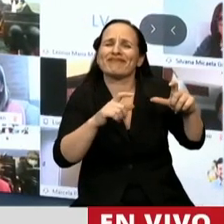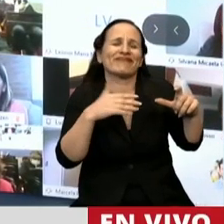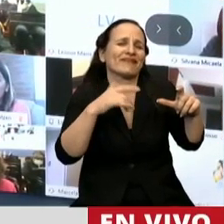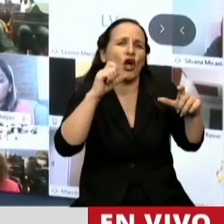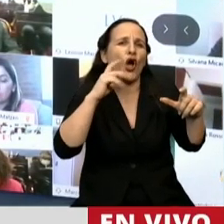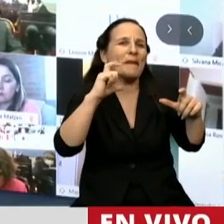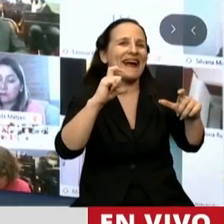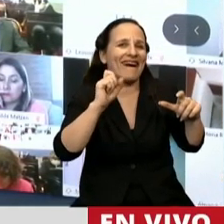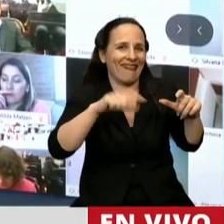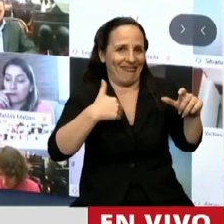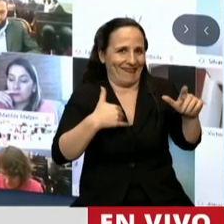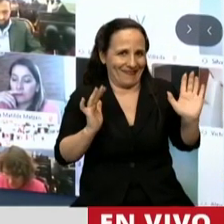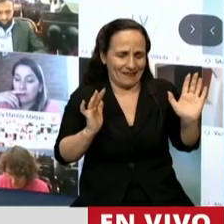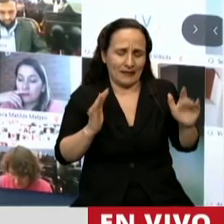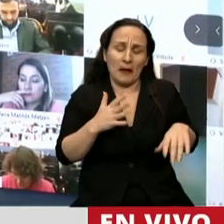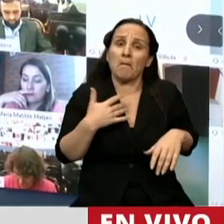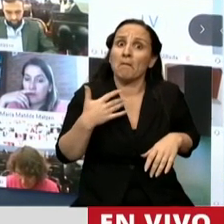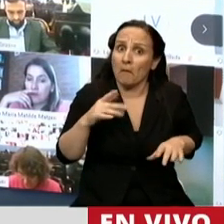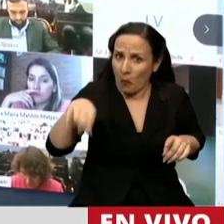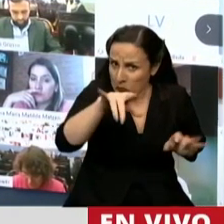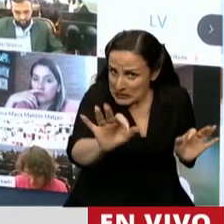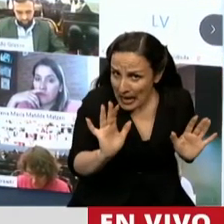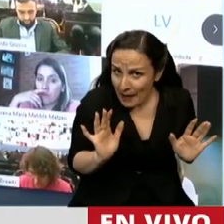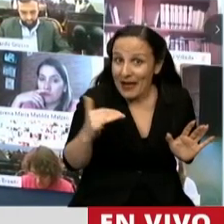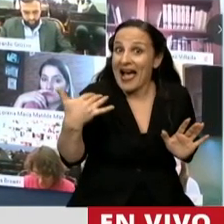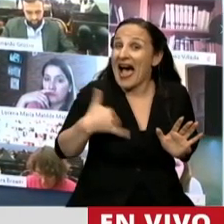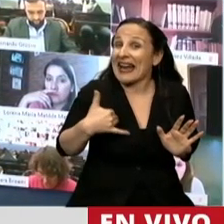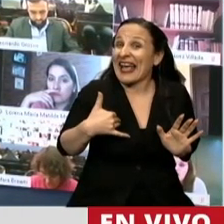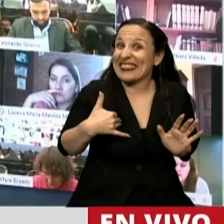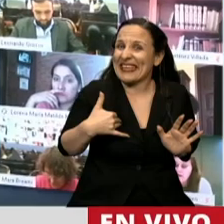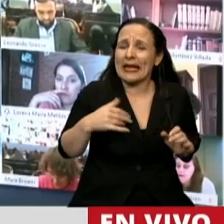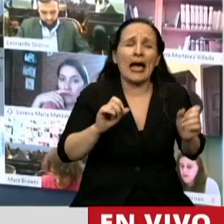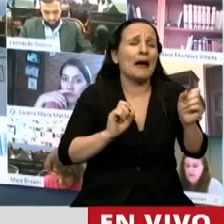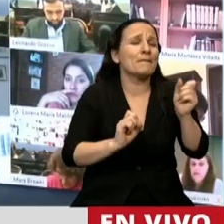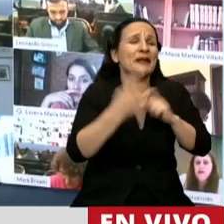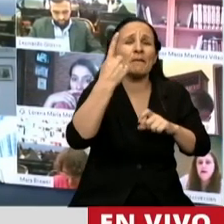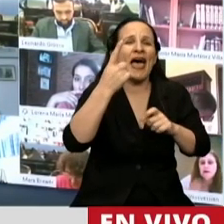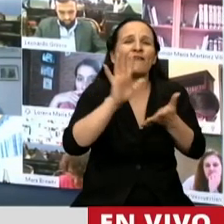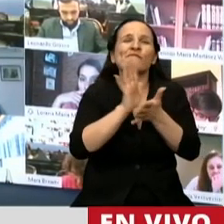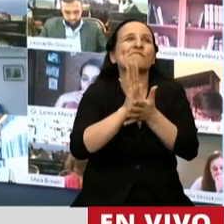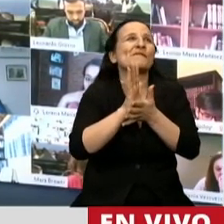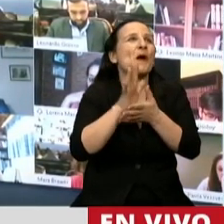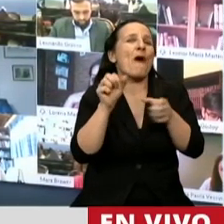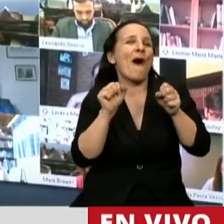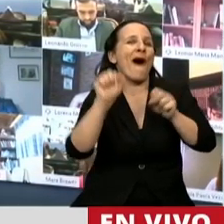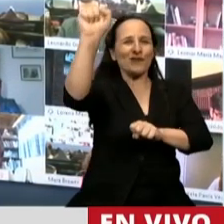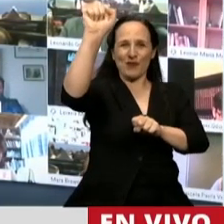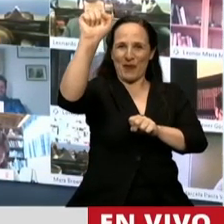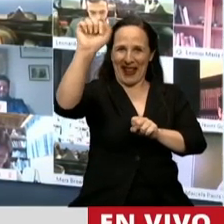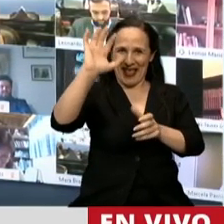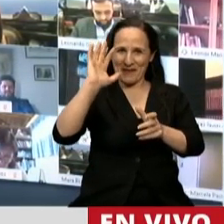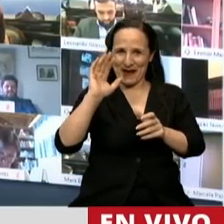ustedes saben, es quizás el primer superhéroe del mundo. Esto fue